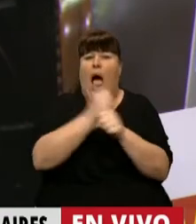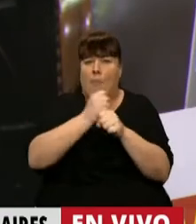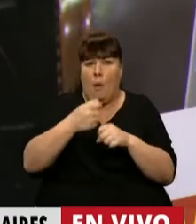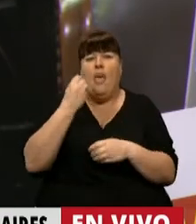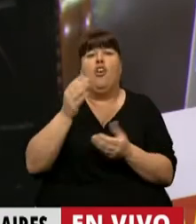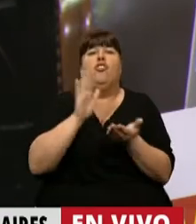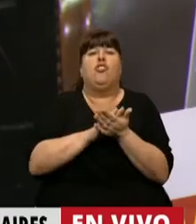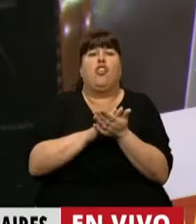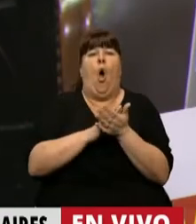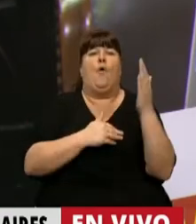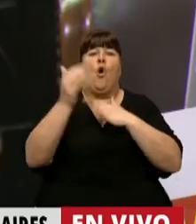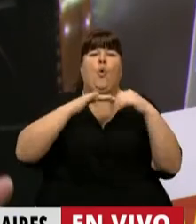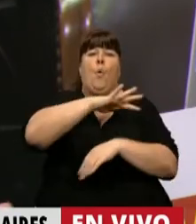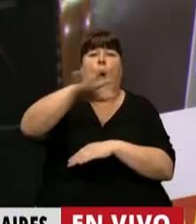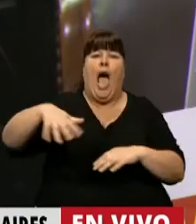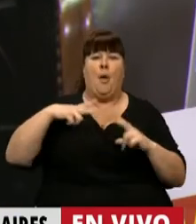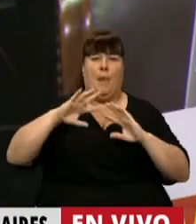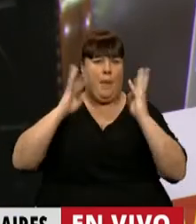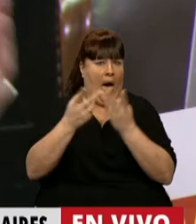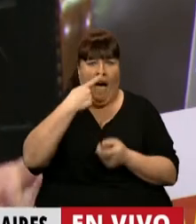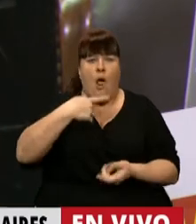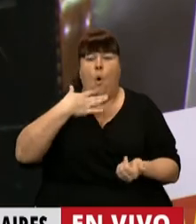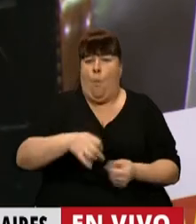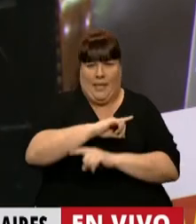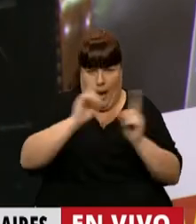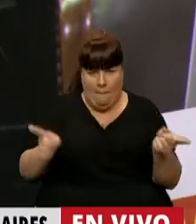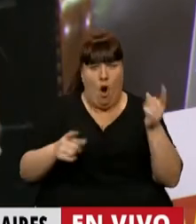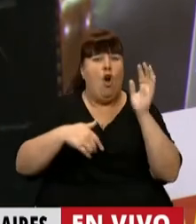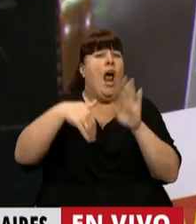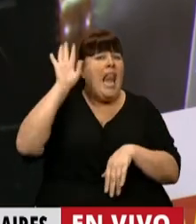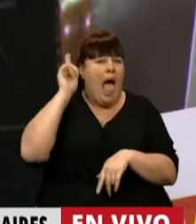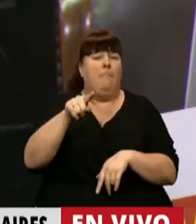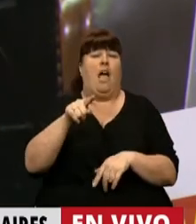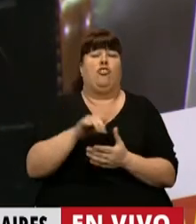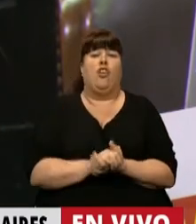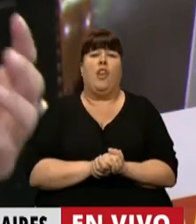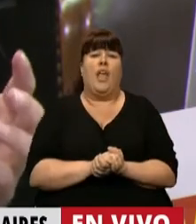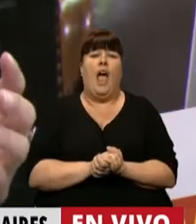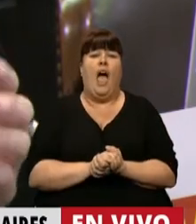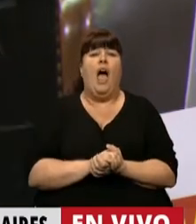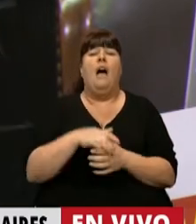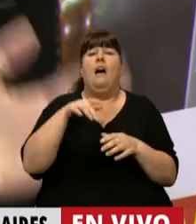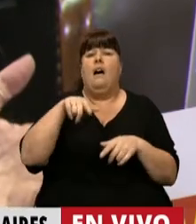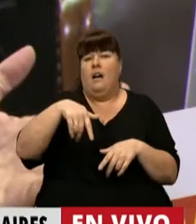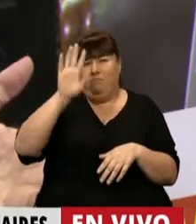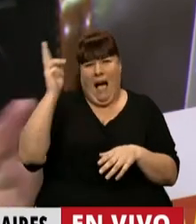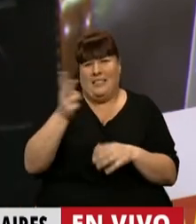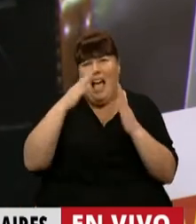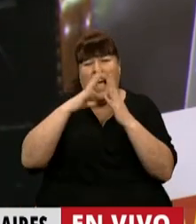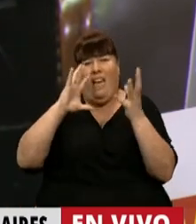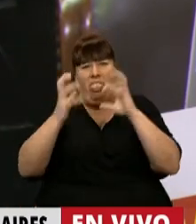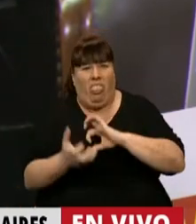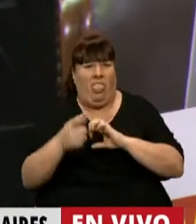fundamentalmente alrededor de la construcción de barrios cerrados que por supuesto no se cumplen, mayoría de las cuales tienen en general tenencias mucho más